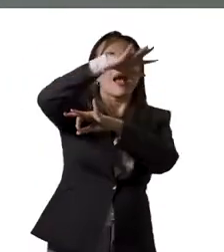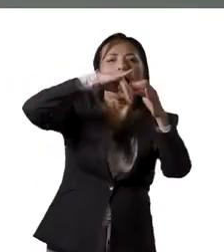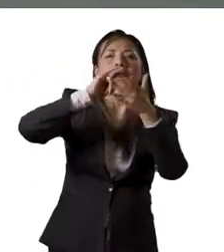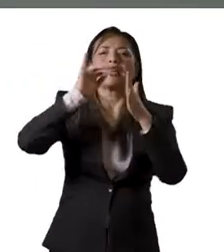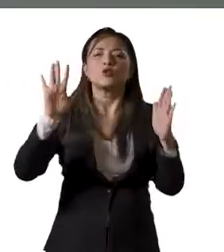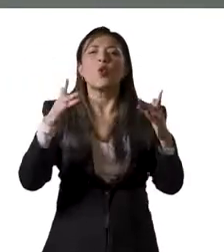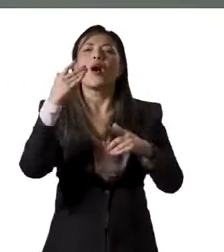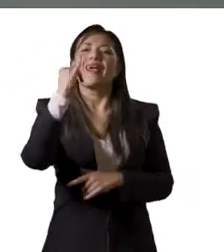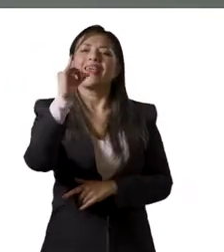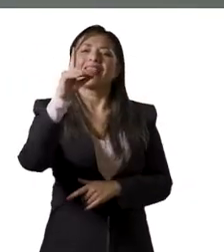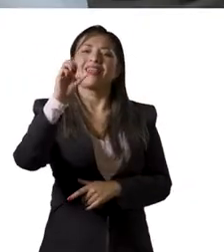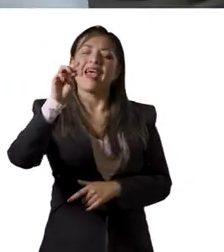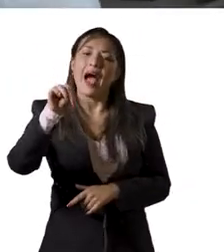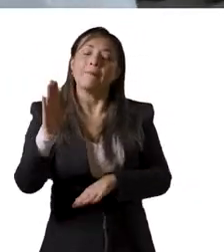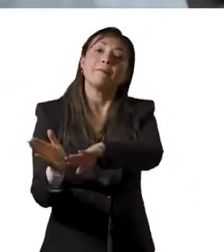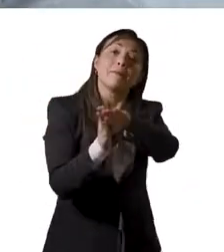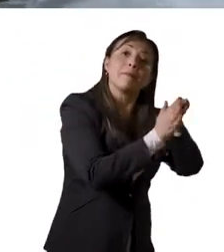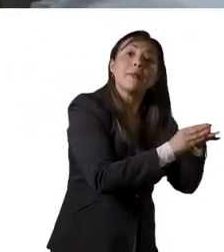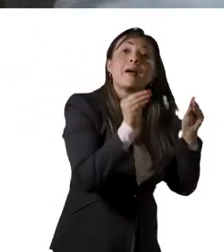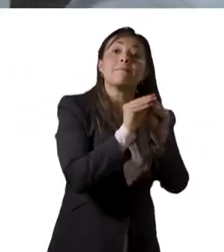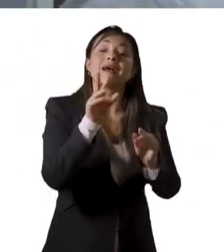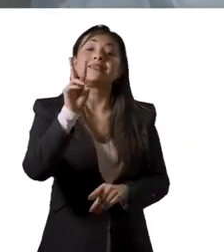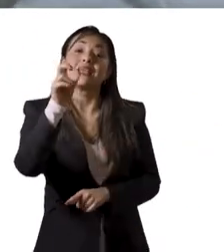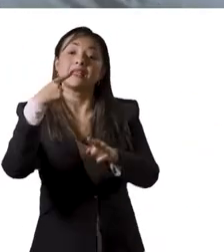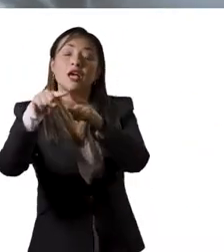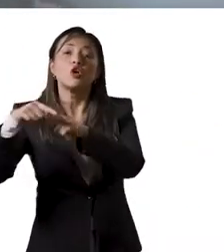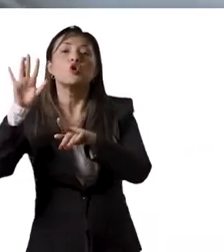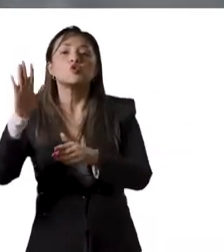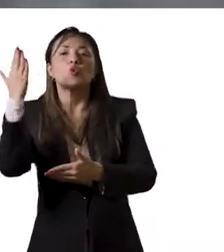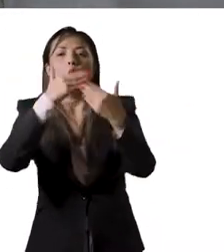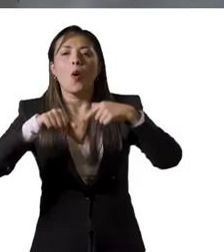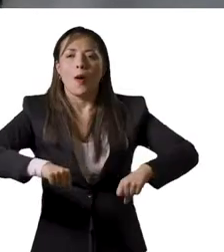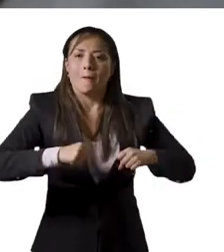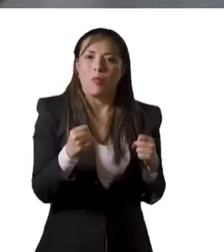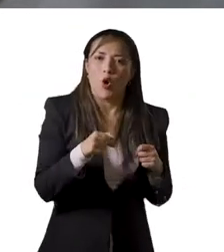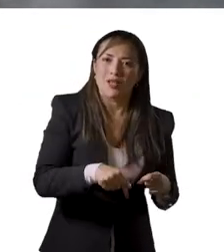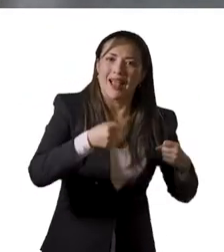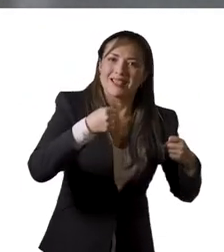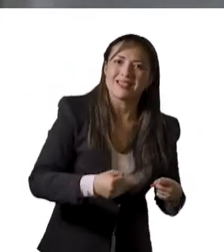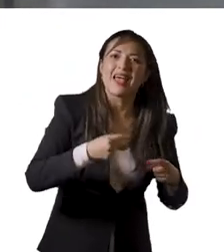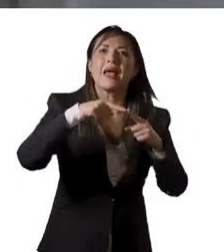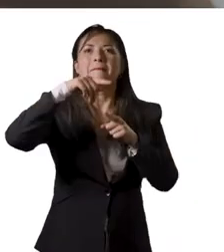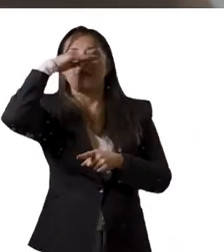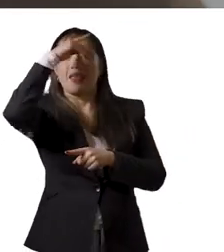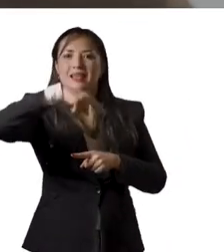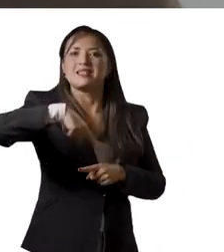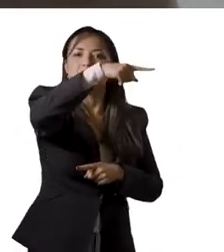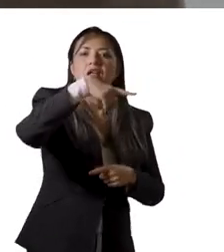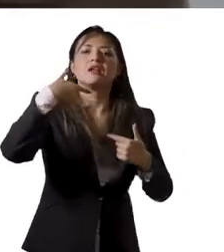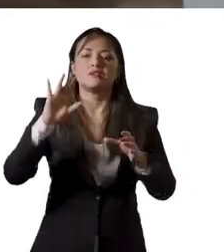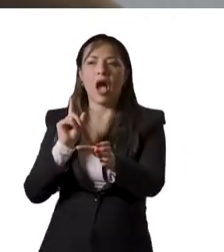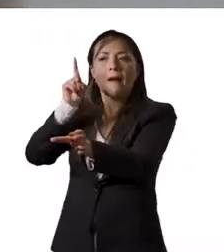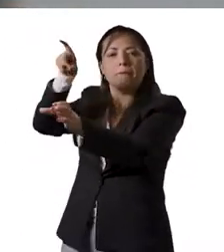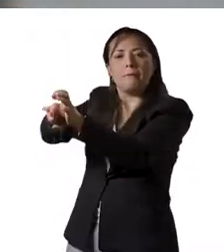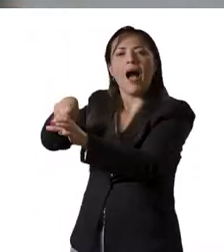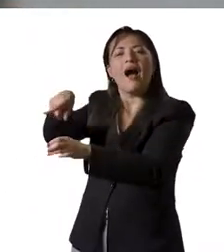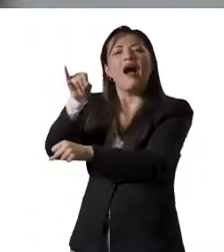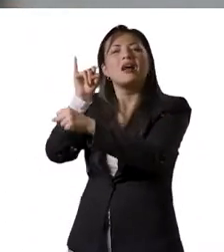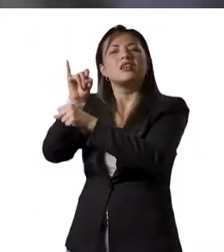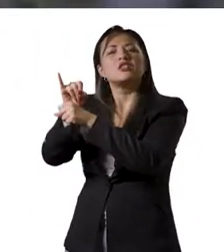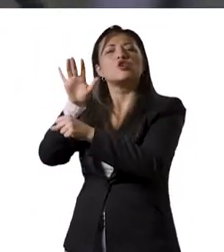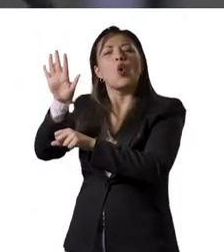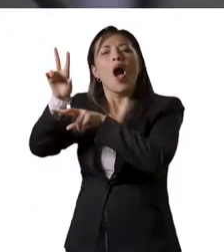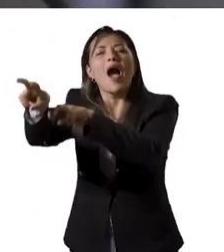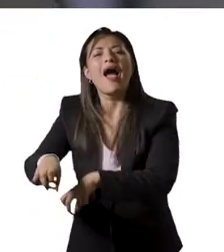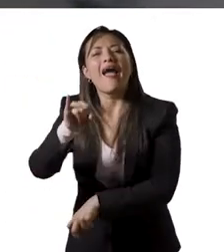Estudios Ambientales, IDEAM. 100 pruebas pertenecientes a 7 laboratorios de las sedes Bogotá y Medellín fueron registradas ante el